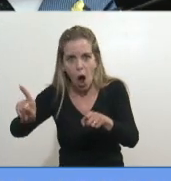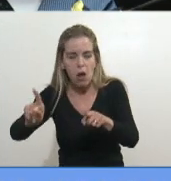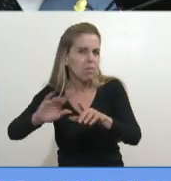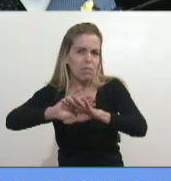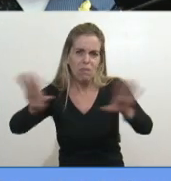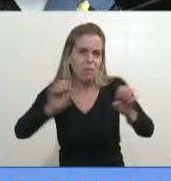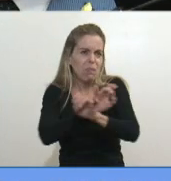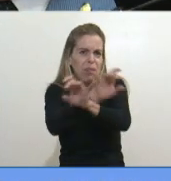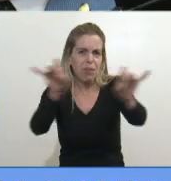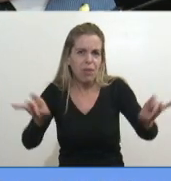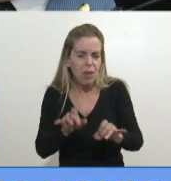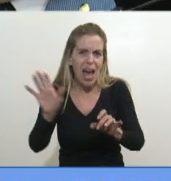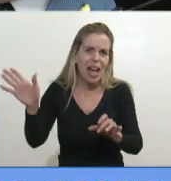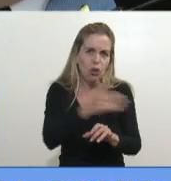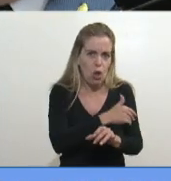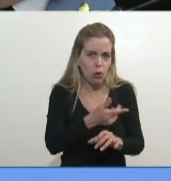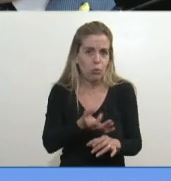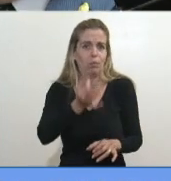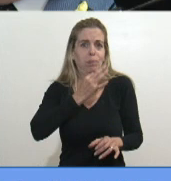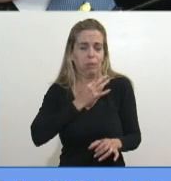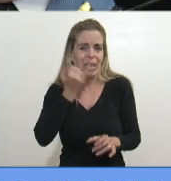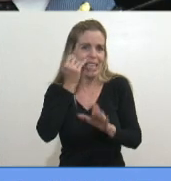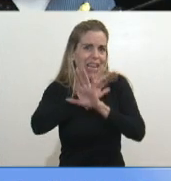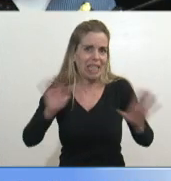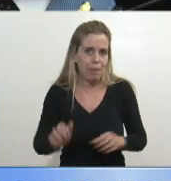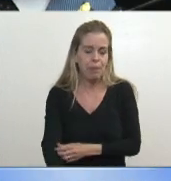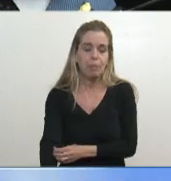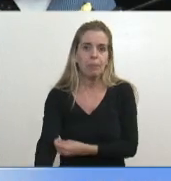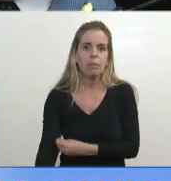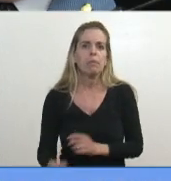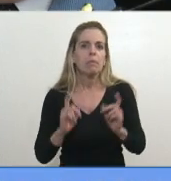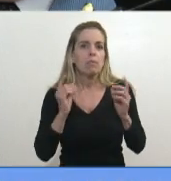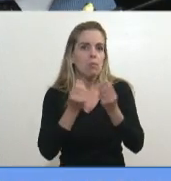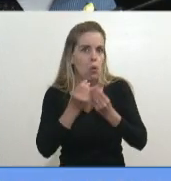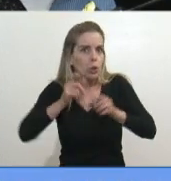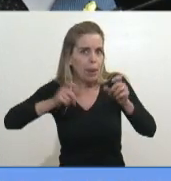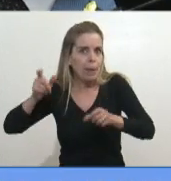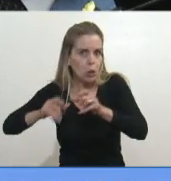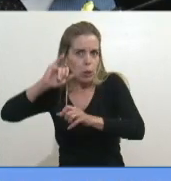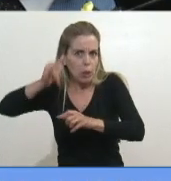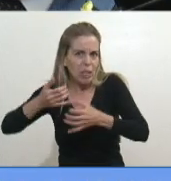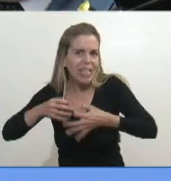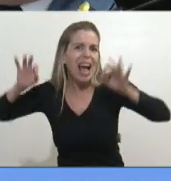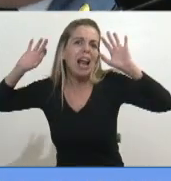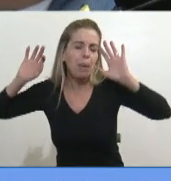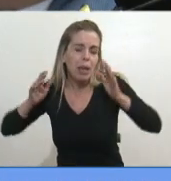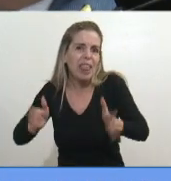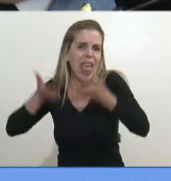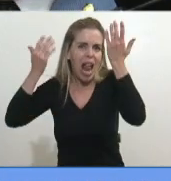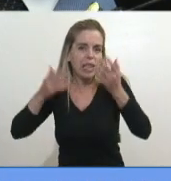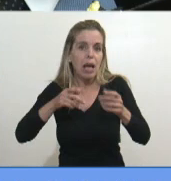fuiste. Hay mucha gente ya que, obviamente, no tuvo, y hay mucha gente que muere, por más que,